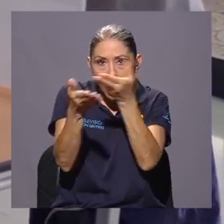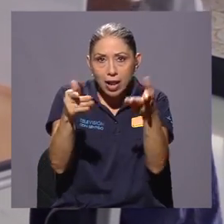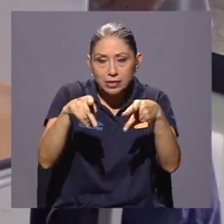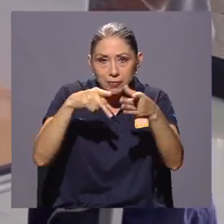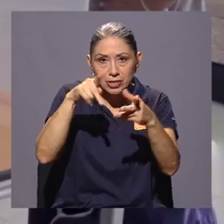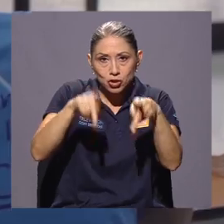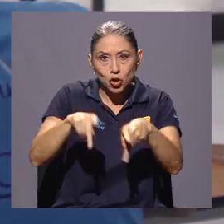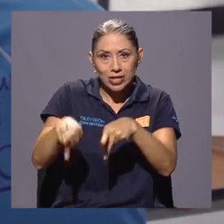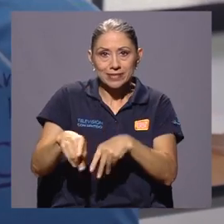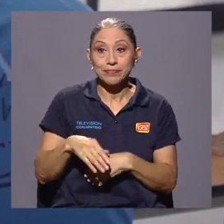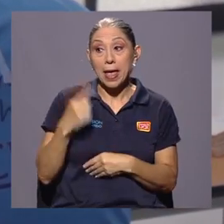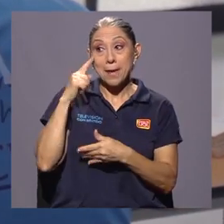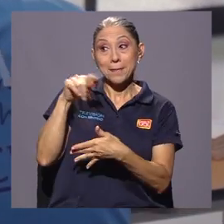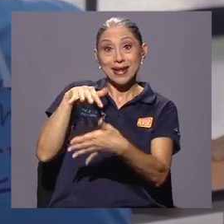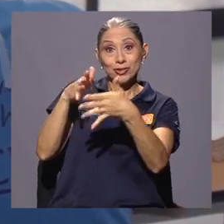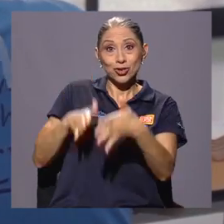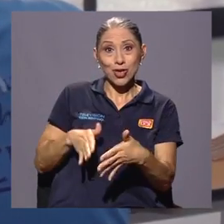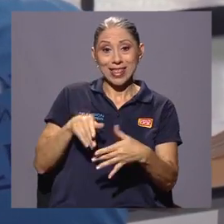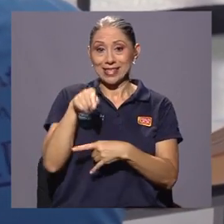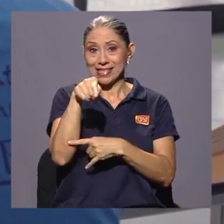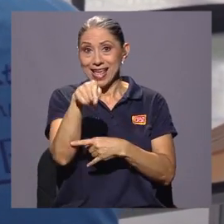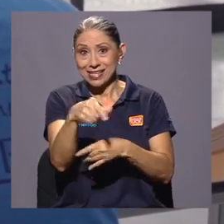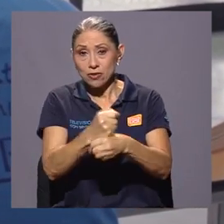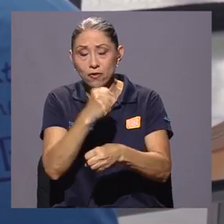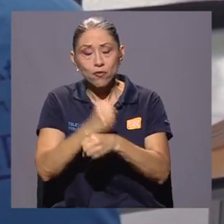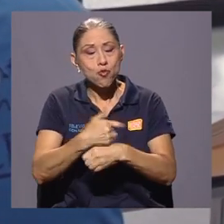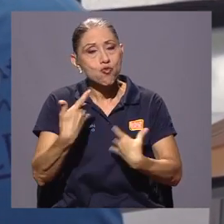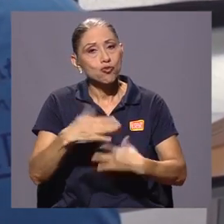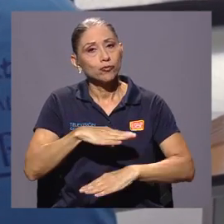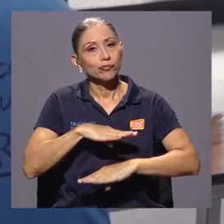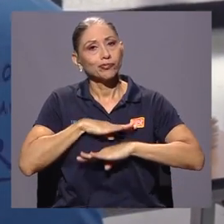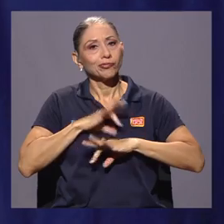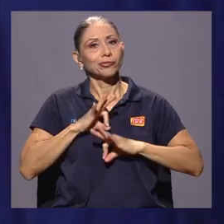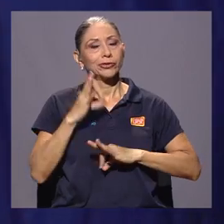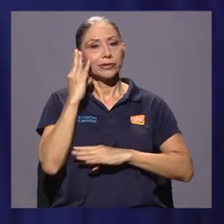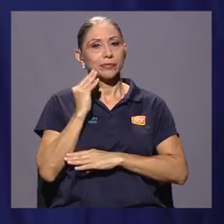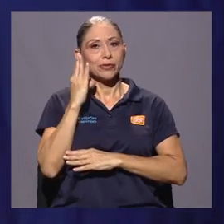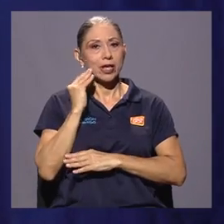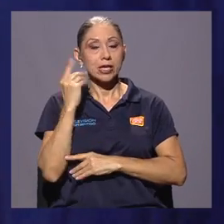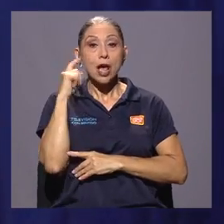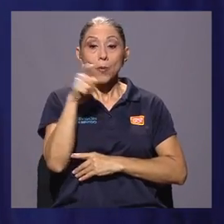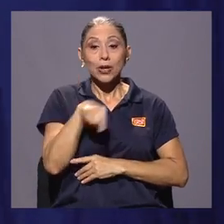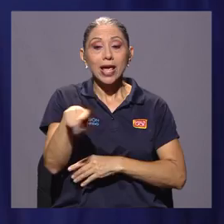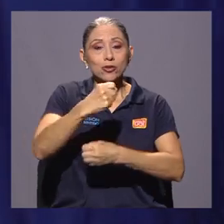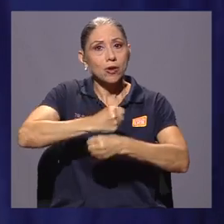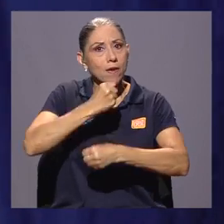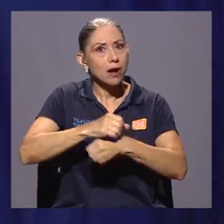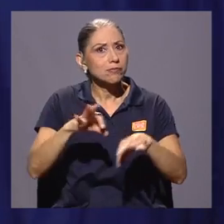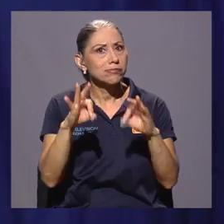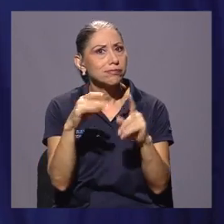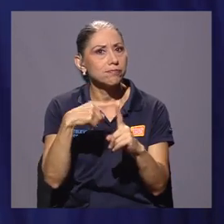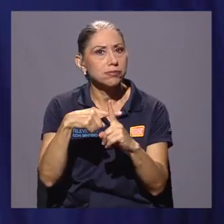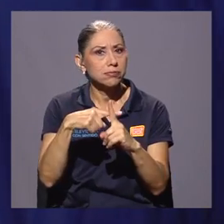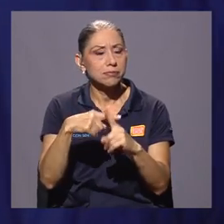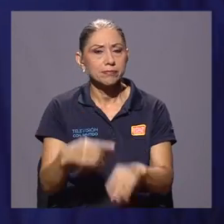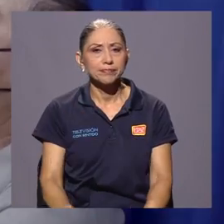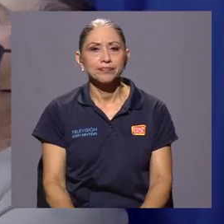que participa en este programa, acciones como esta se convierten en toda una experiencia gratificante debido a que aportan a una buena causa con sus